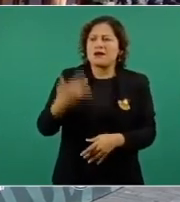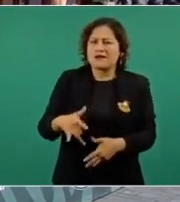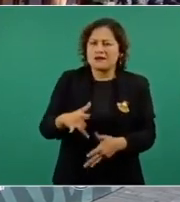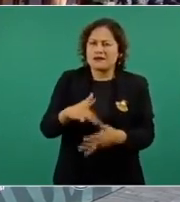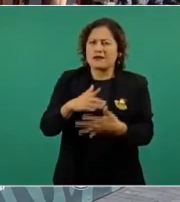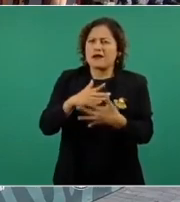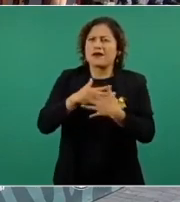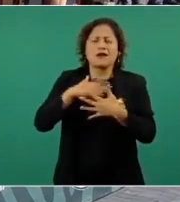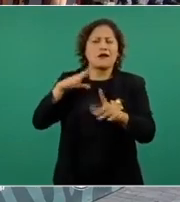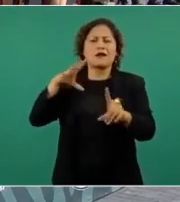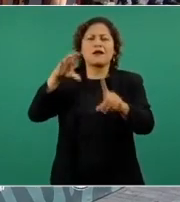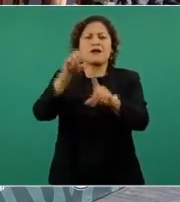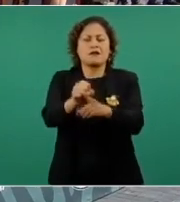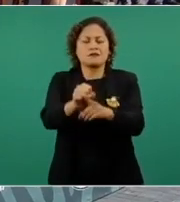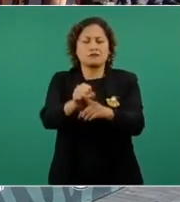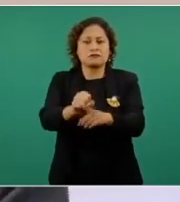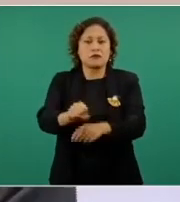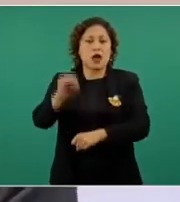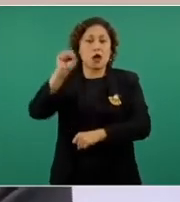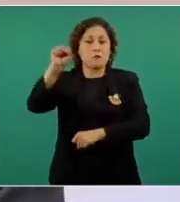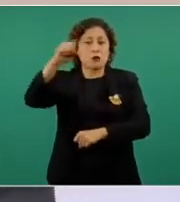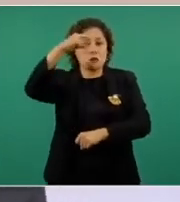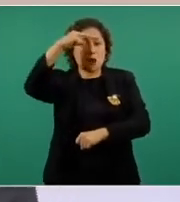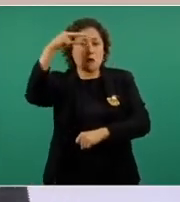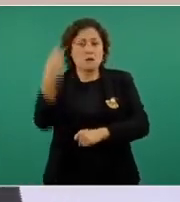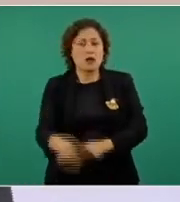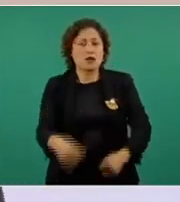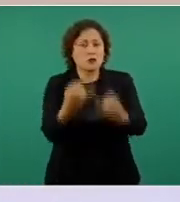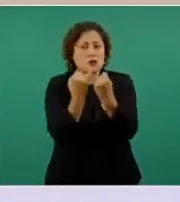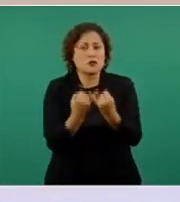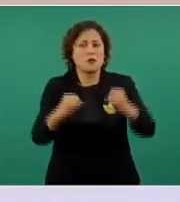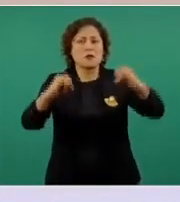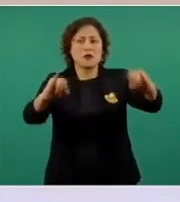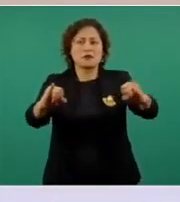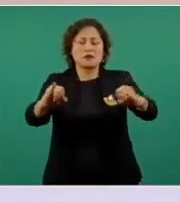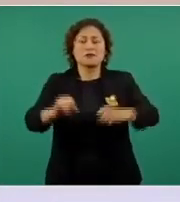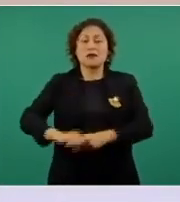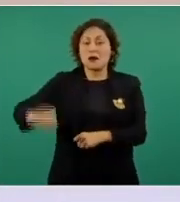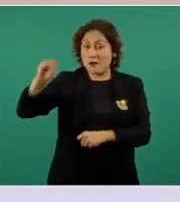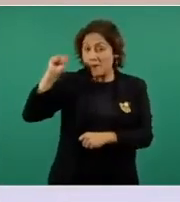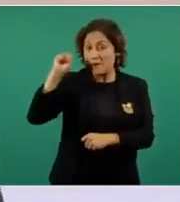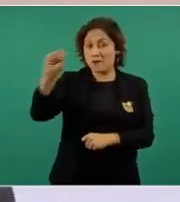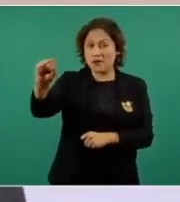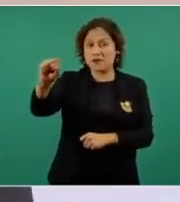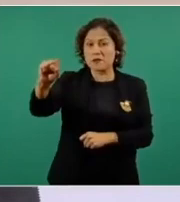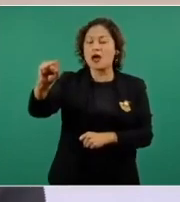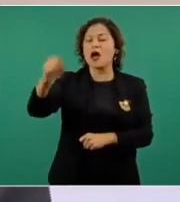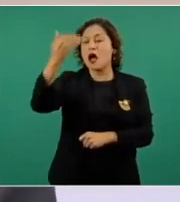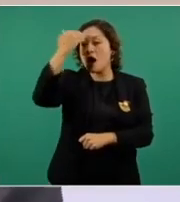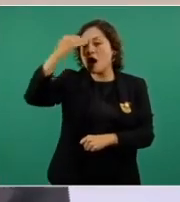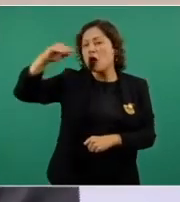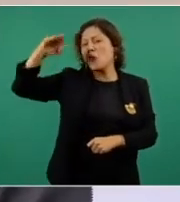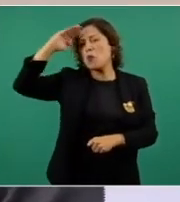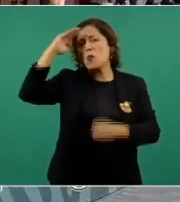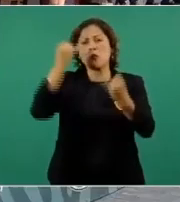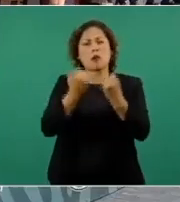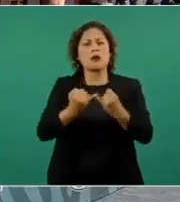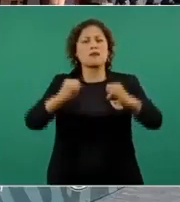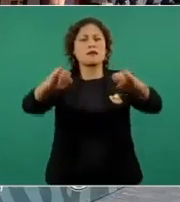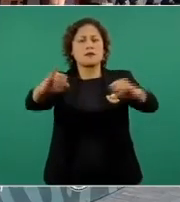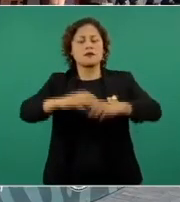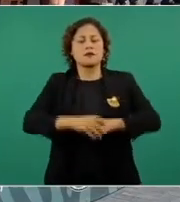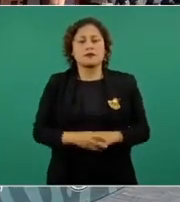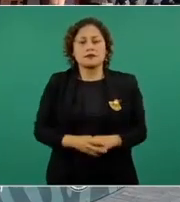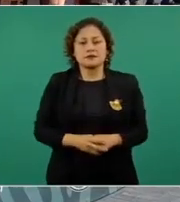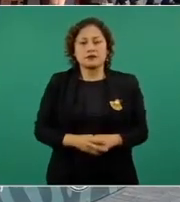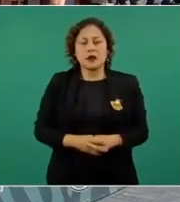independencia de México, que viva la independencia de Cuba, que viva